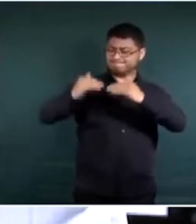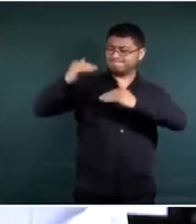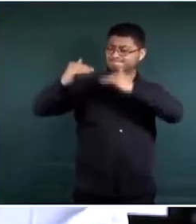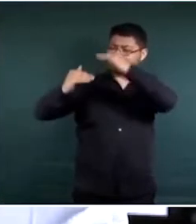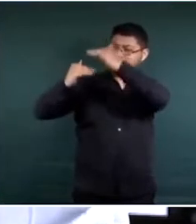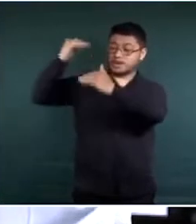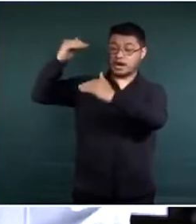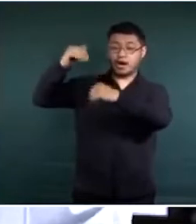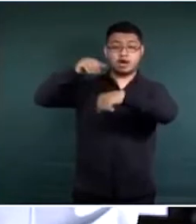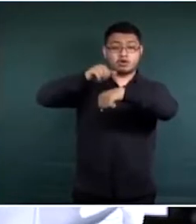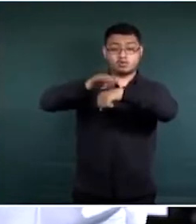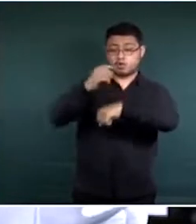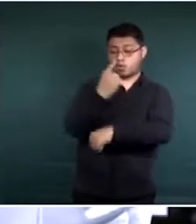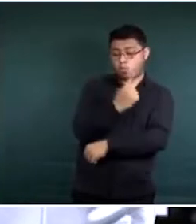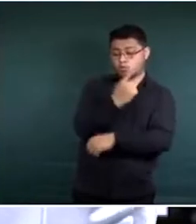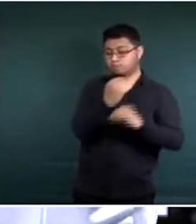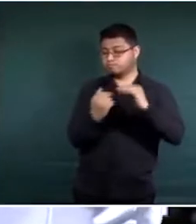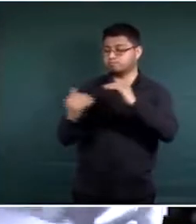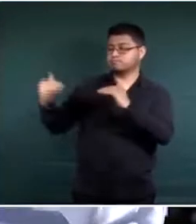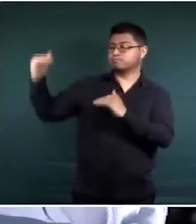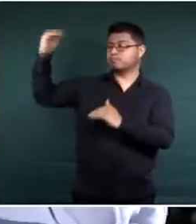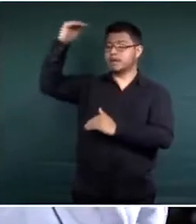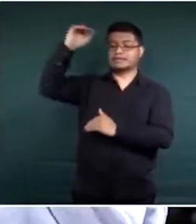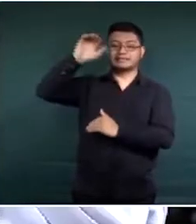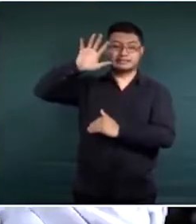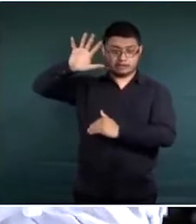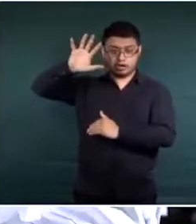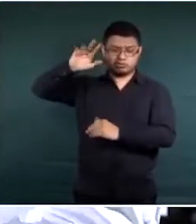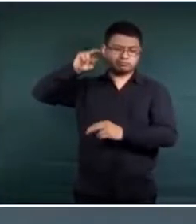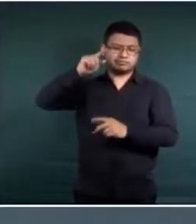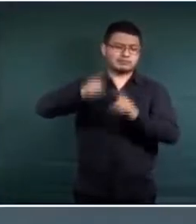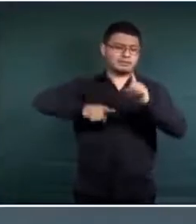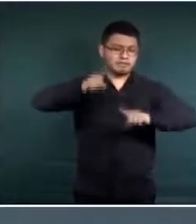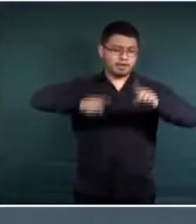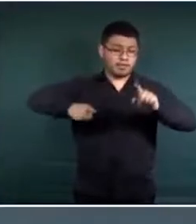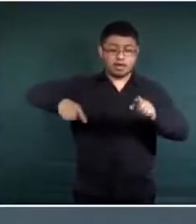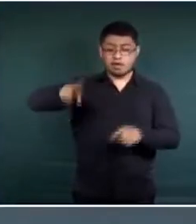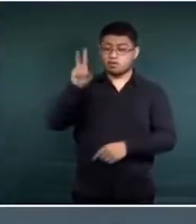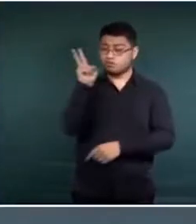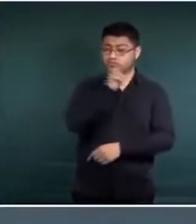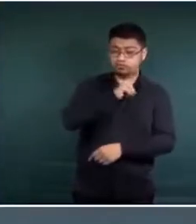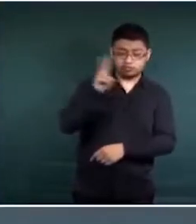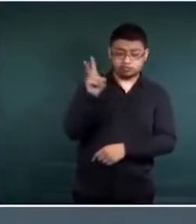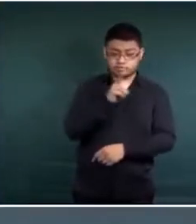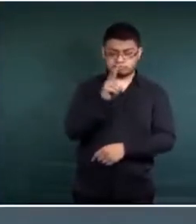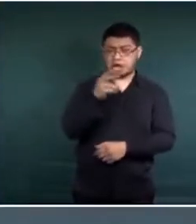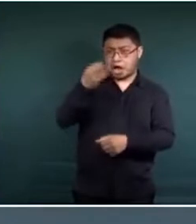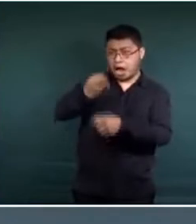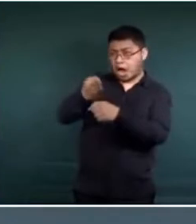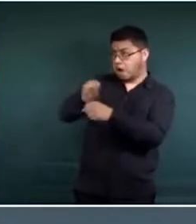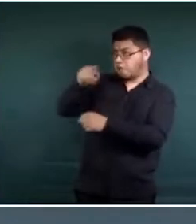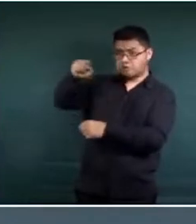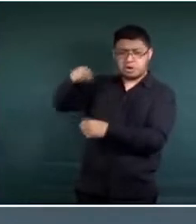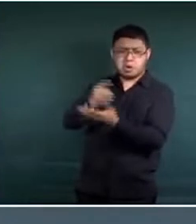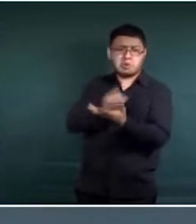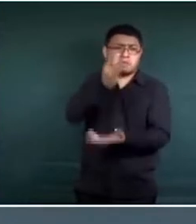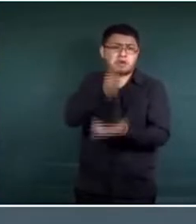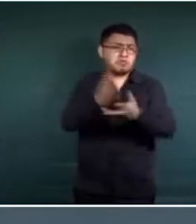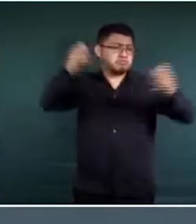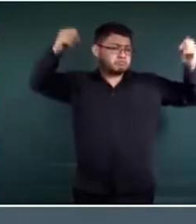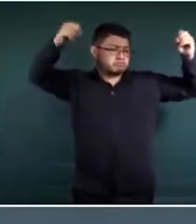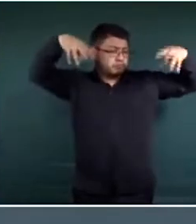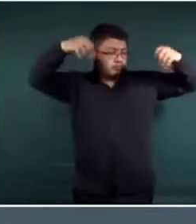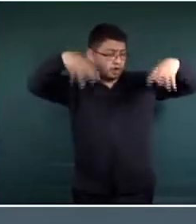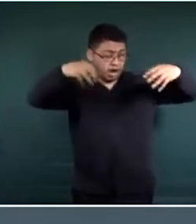por la intensidad de sus vientos. Esta es una depresión tropical, es decir, dentro de la escala